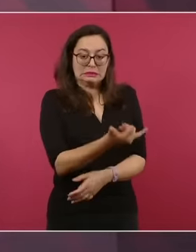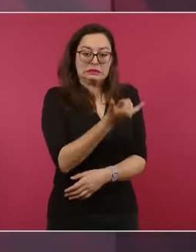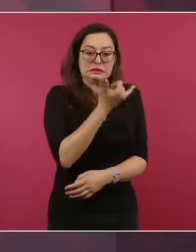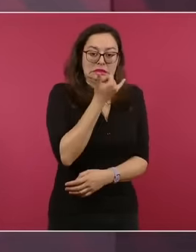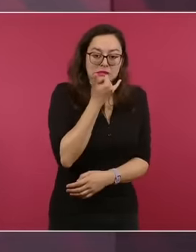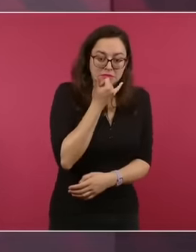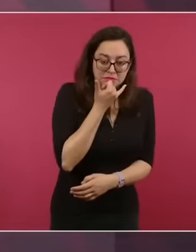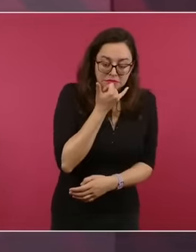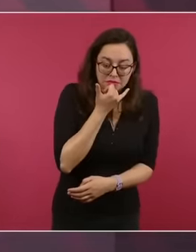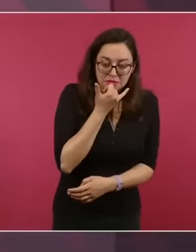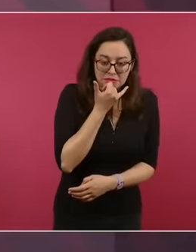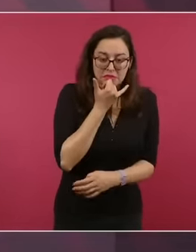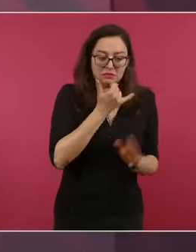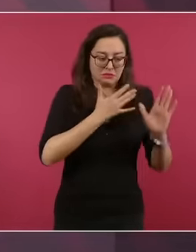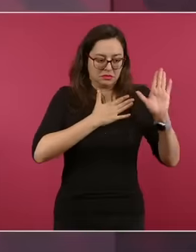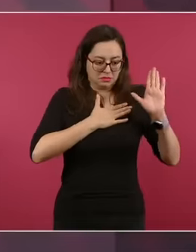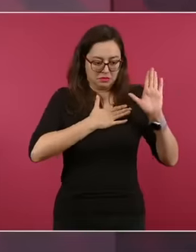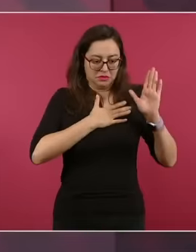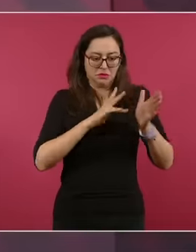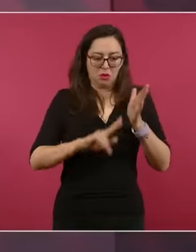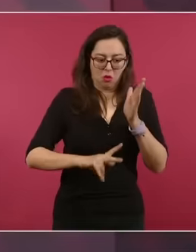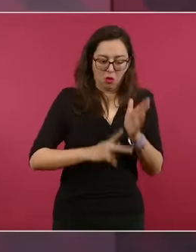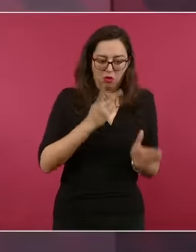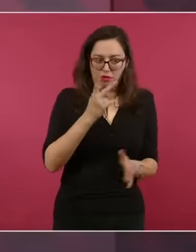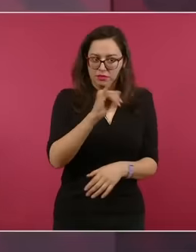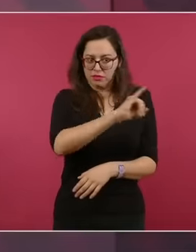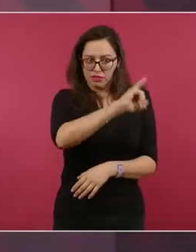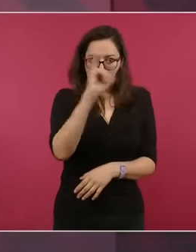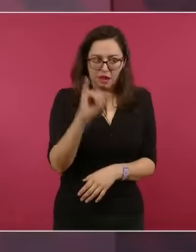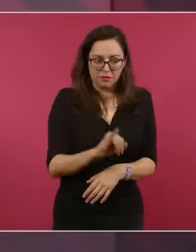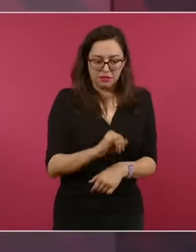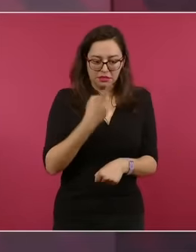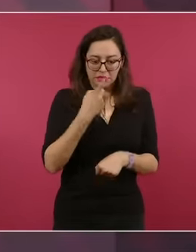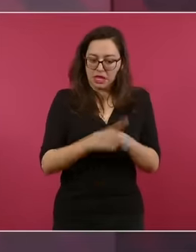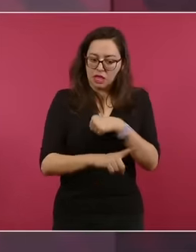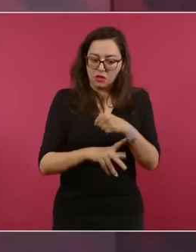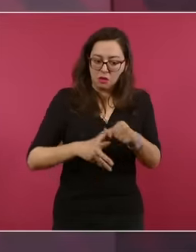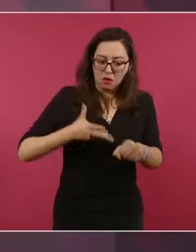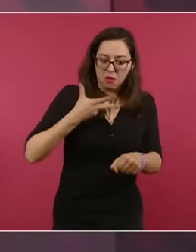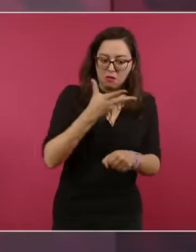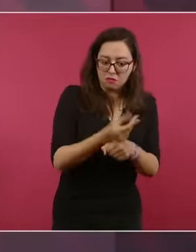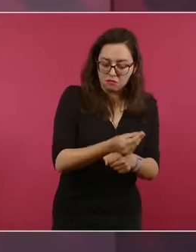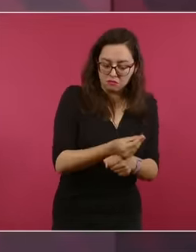pública, un compromiso de no repetición y la reparación de los daños.